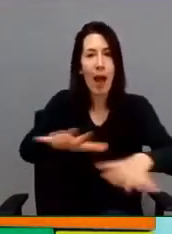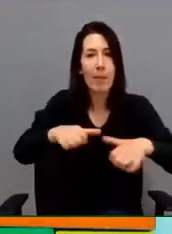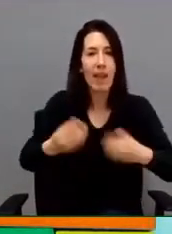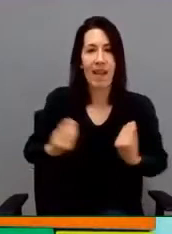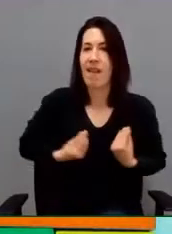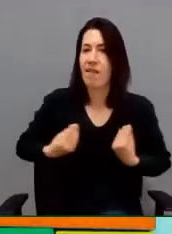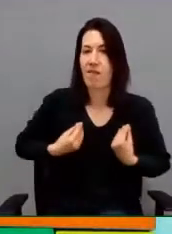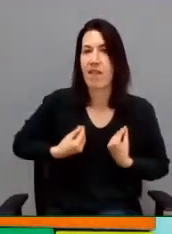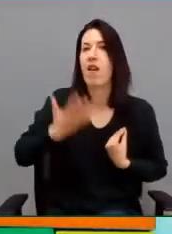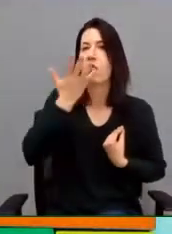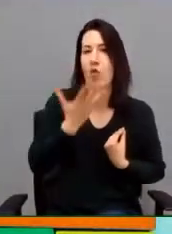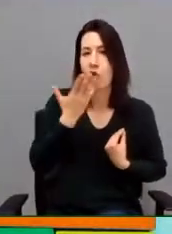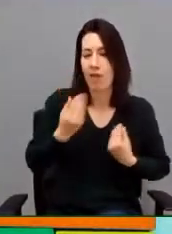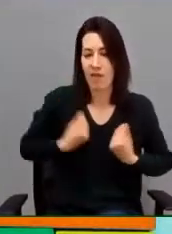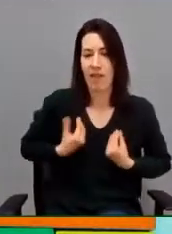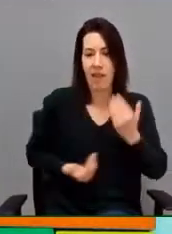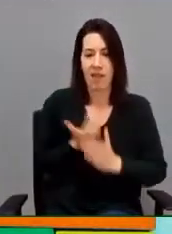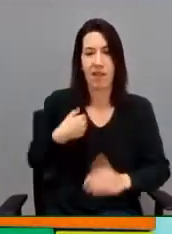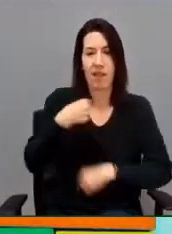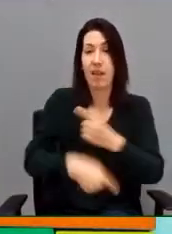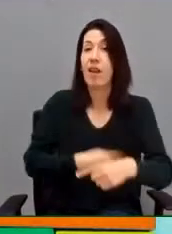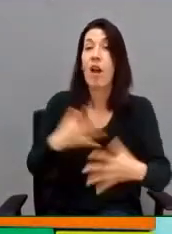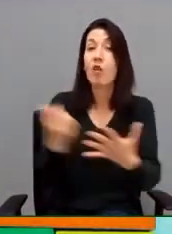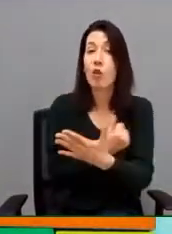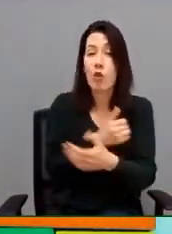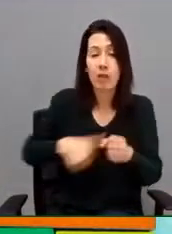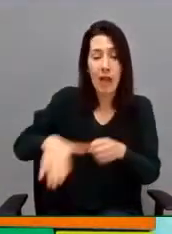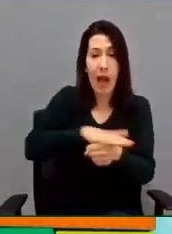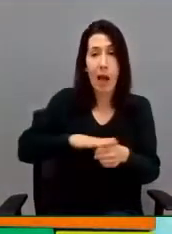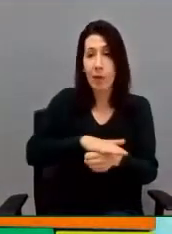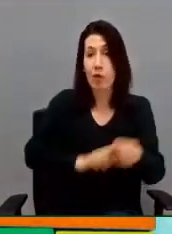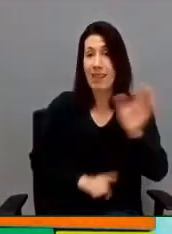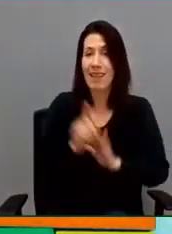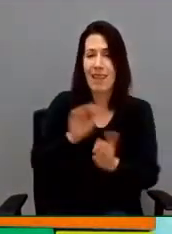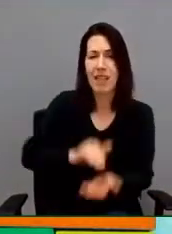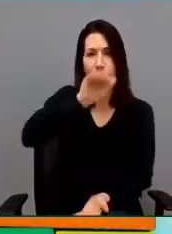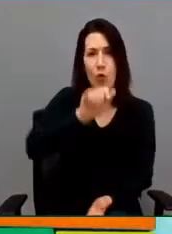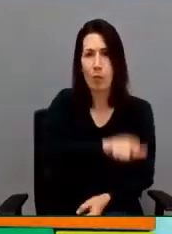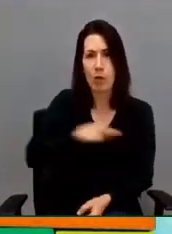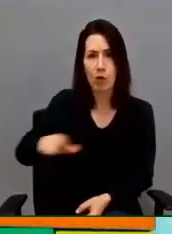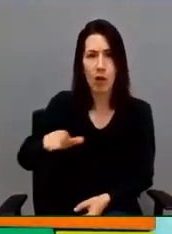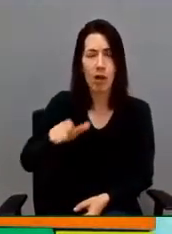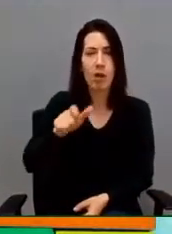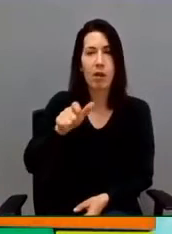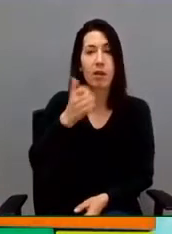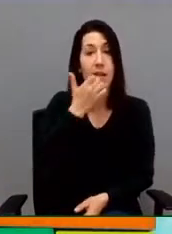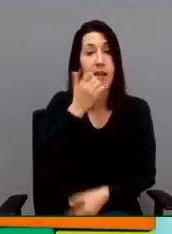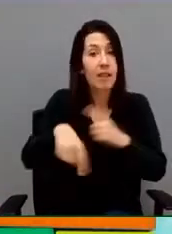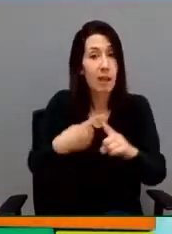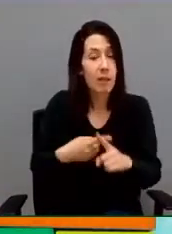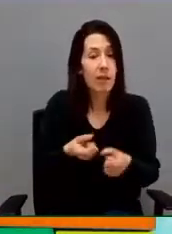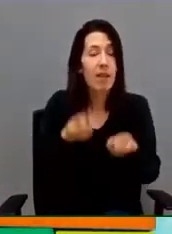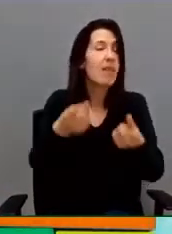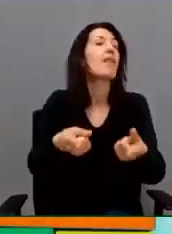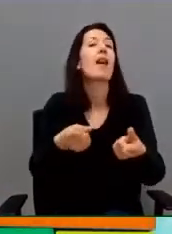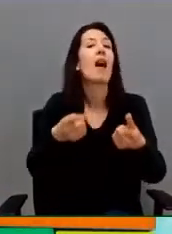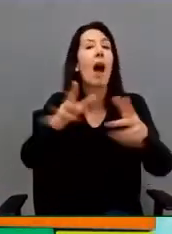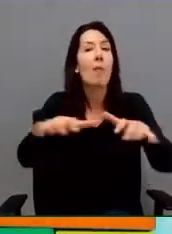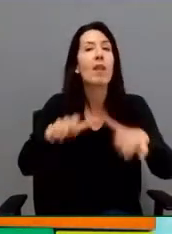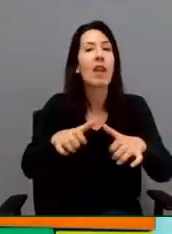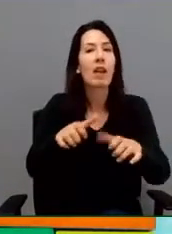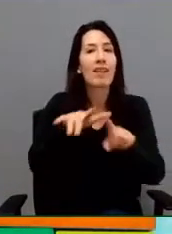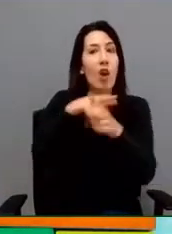vital, abarcando todos los ámbitos de desarrollo de la persona, produciendo aprendizajes contextualmente